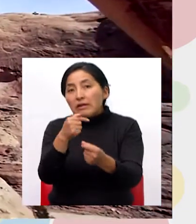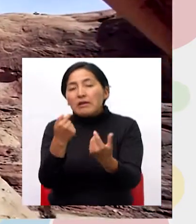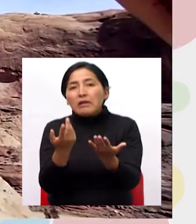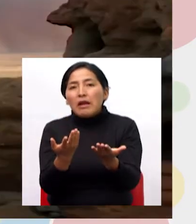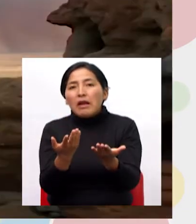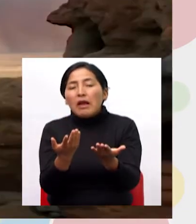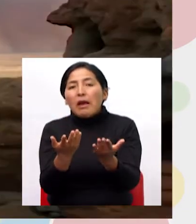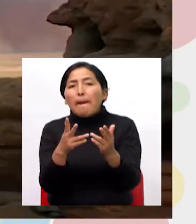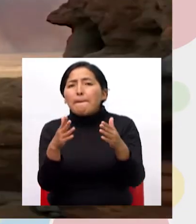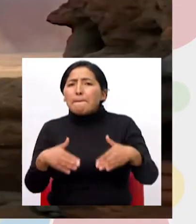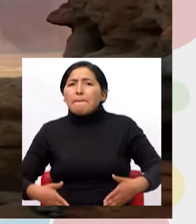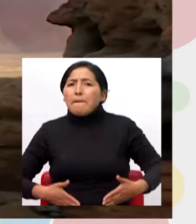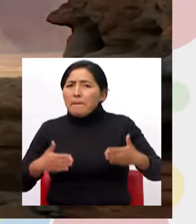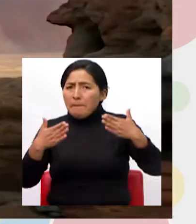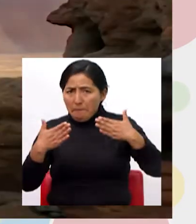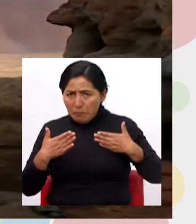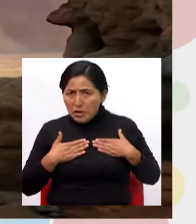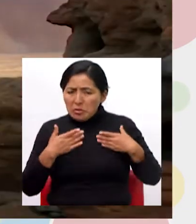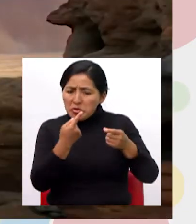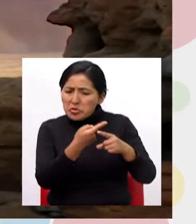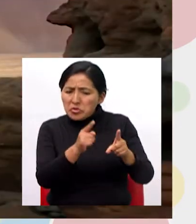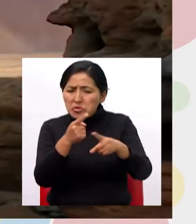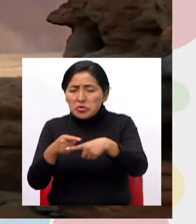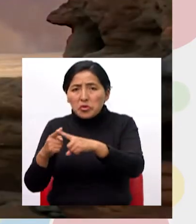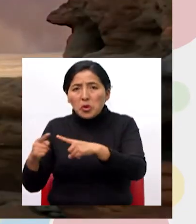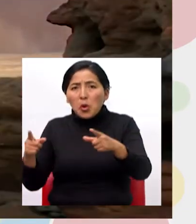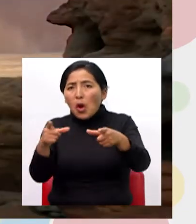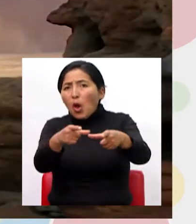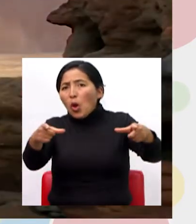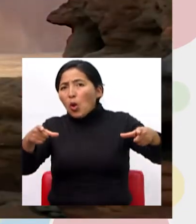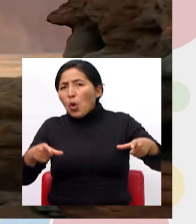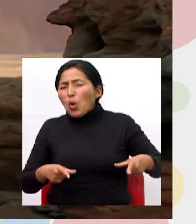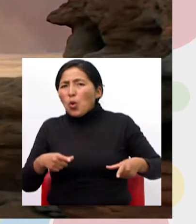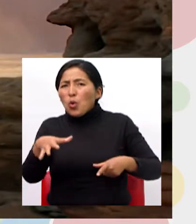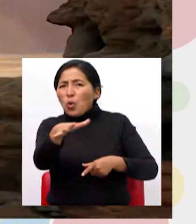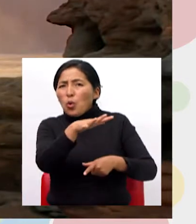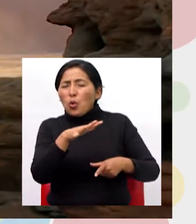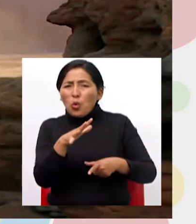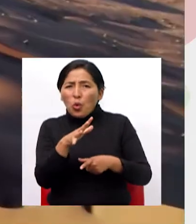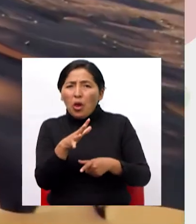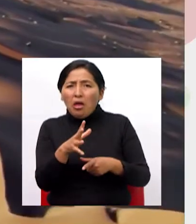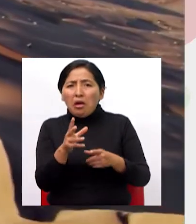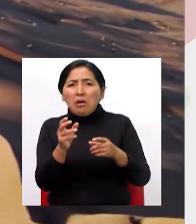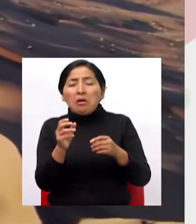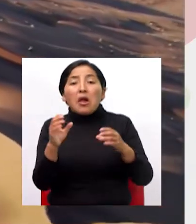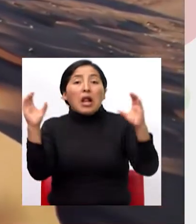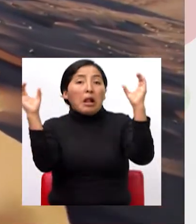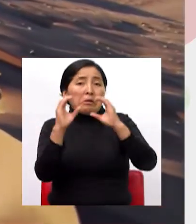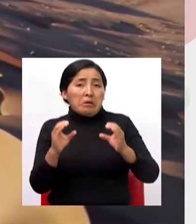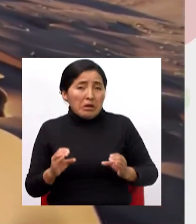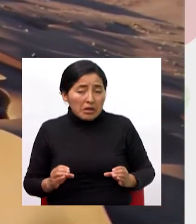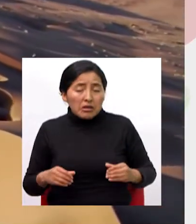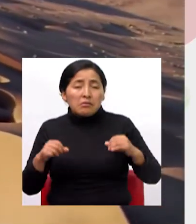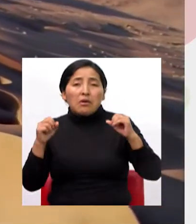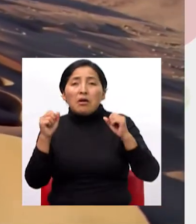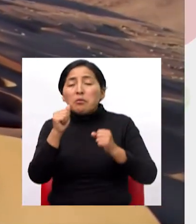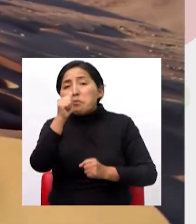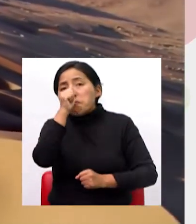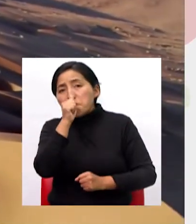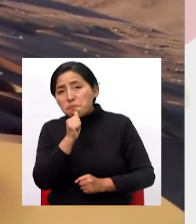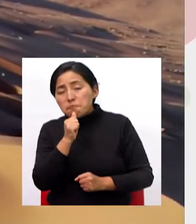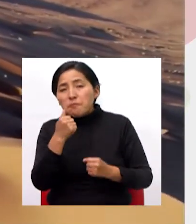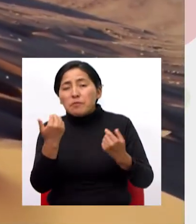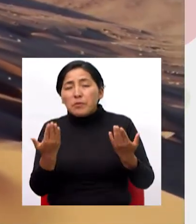en diferentes lugares, en diferentes zonas, soportan diferentes climas por ejemplo tenemos